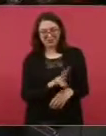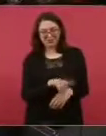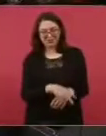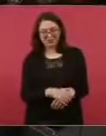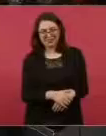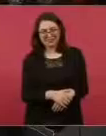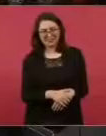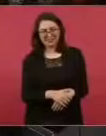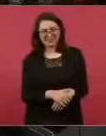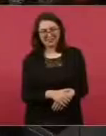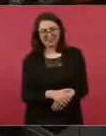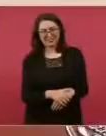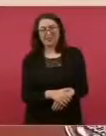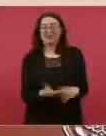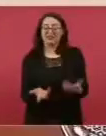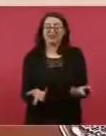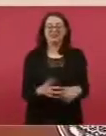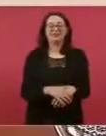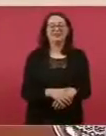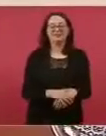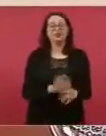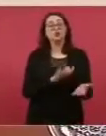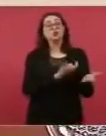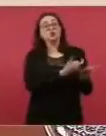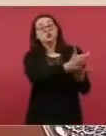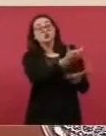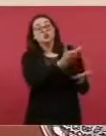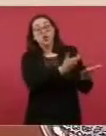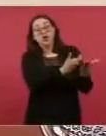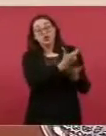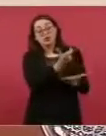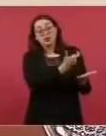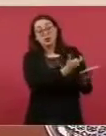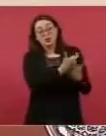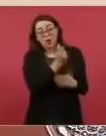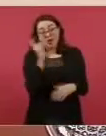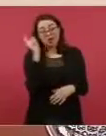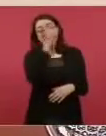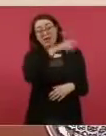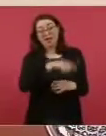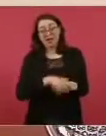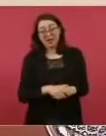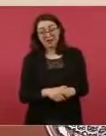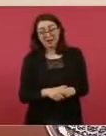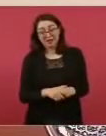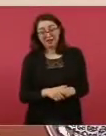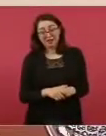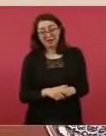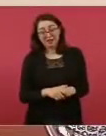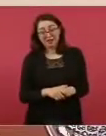mexicano que lo que gana el minero canadiense.